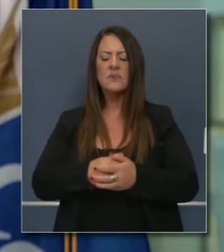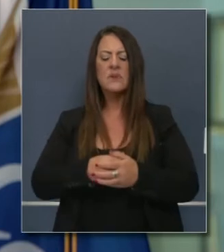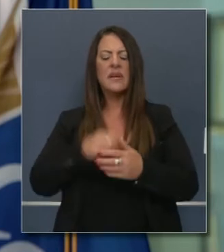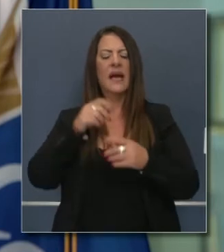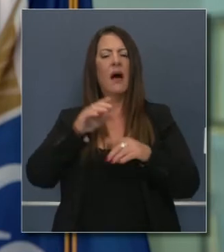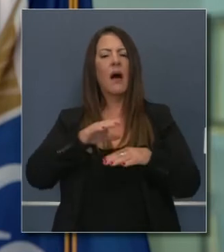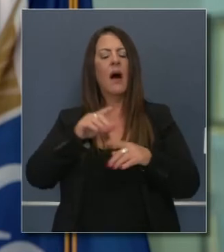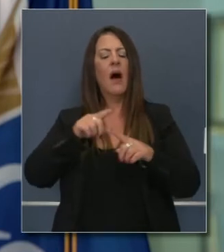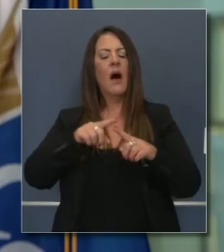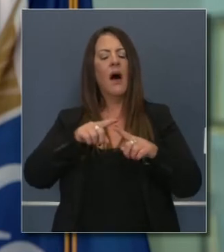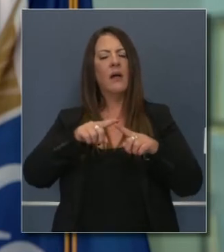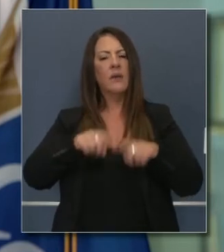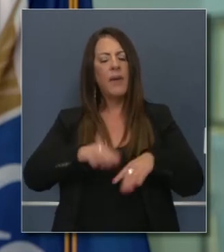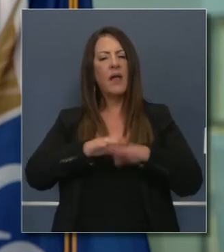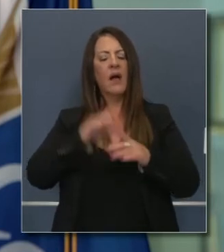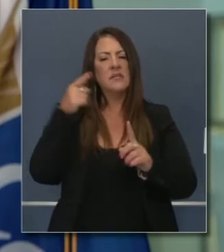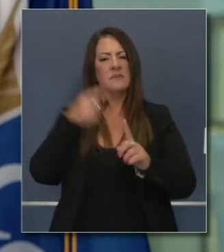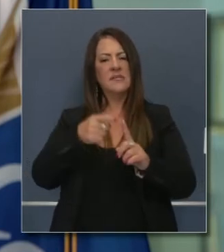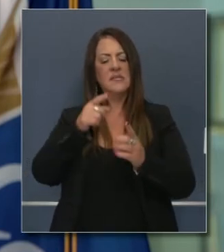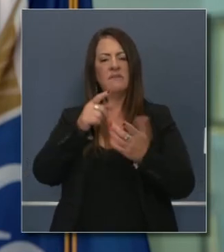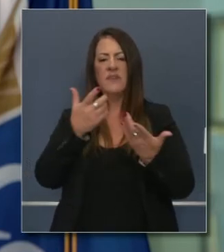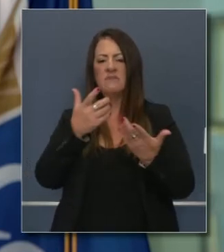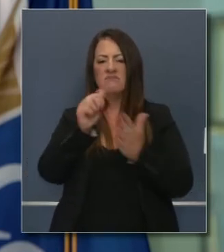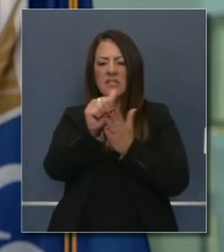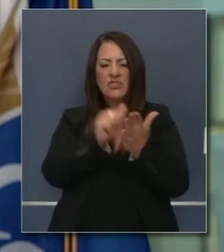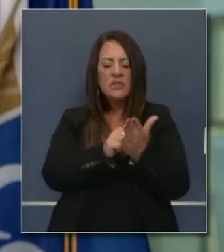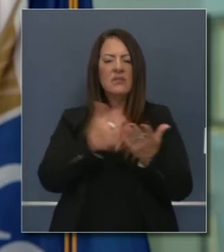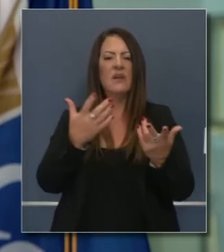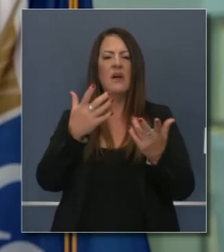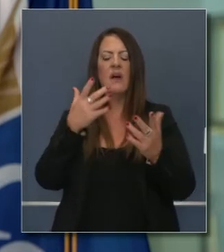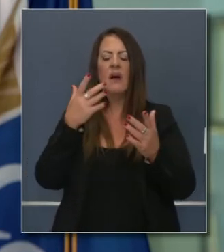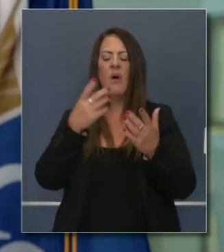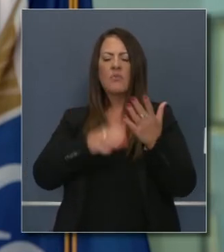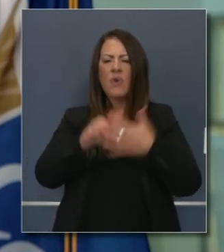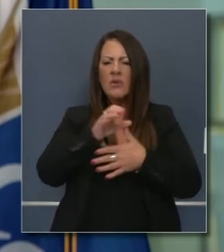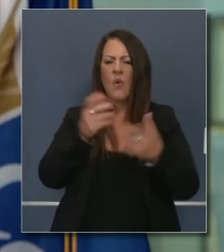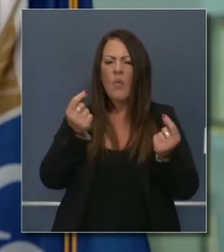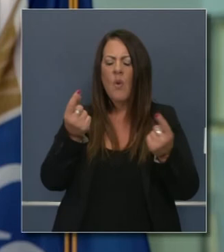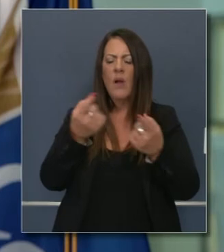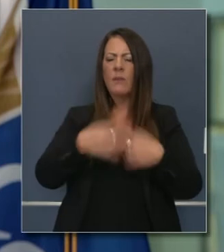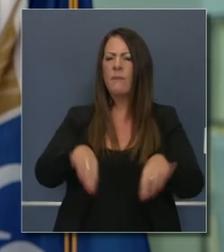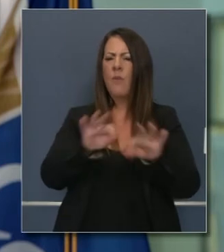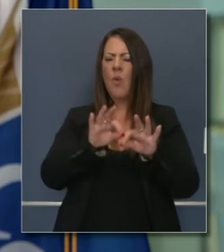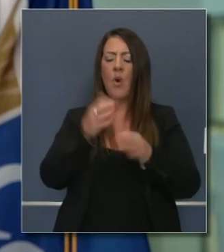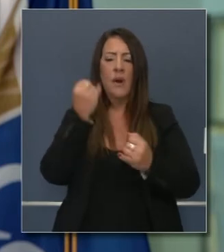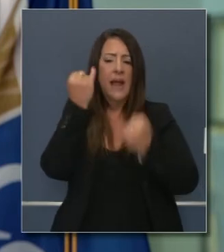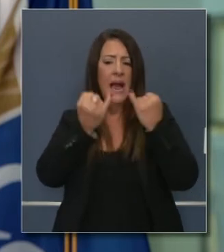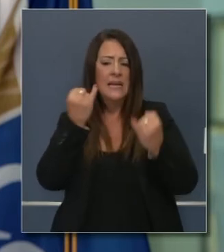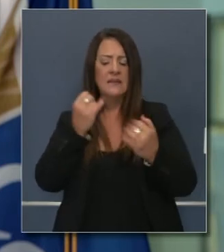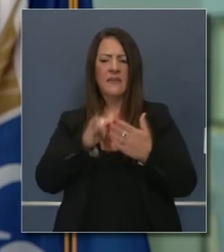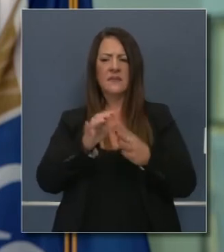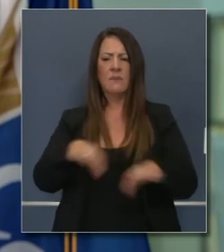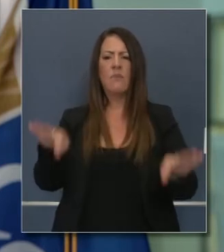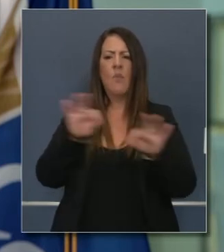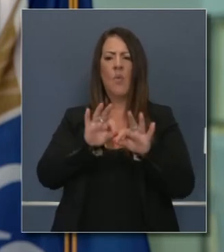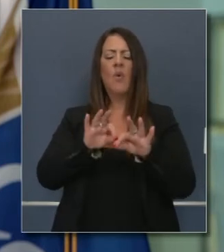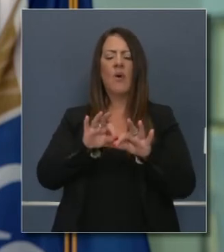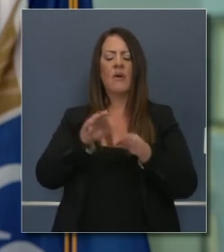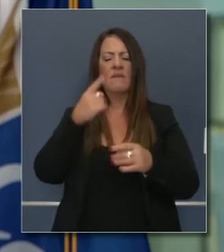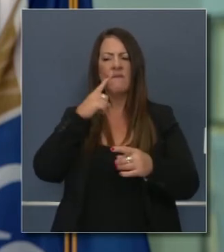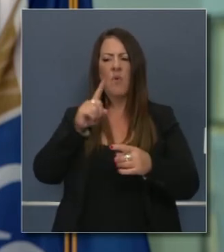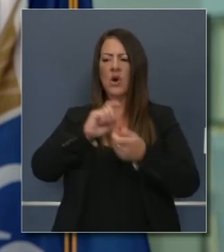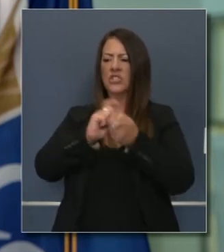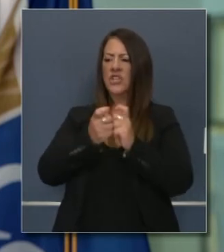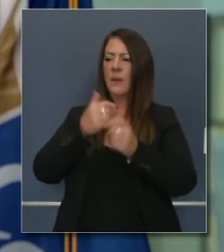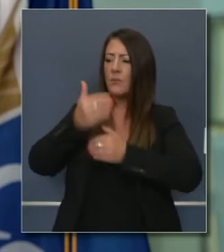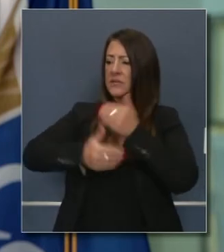específicos y una agenda específica de la necesidad relacionada con ideas o cualquier otra